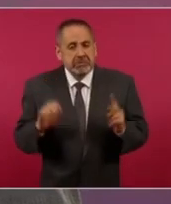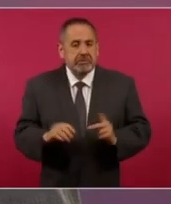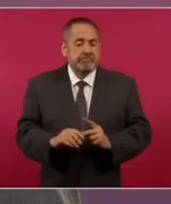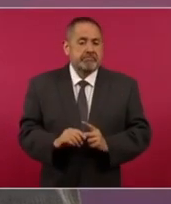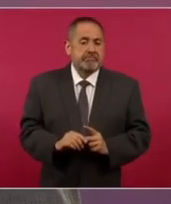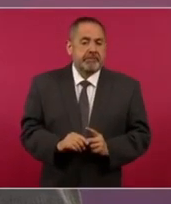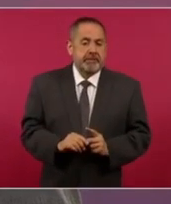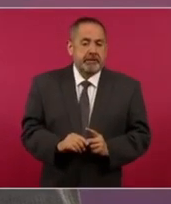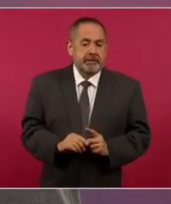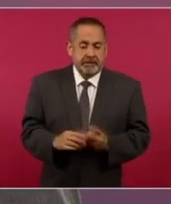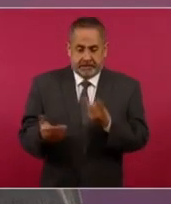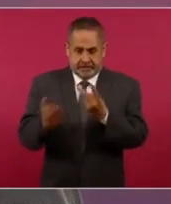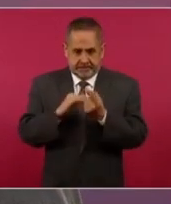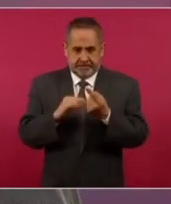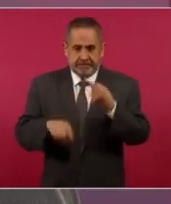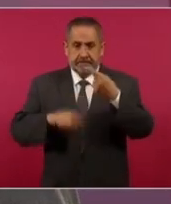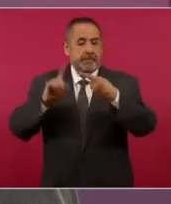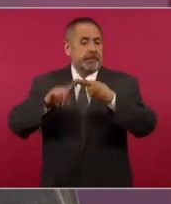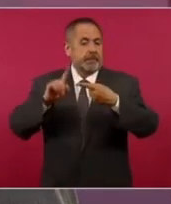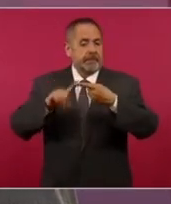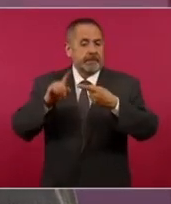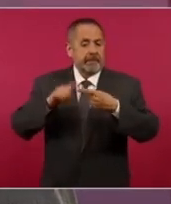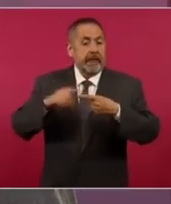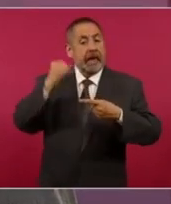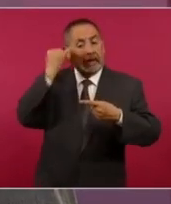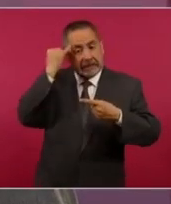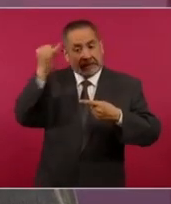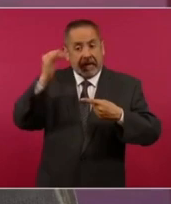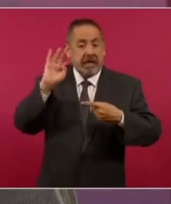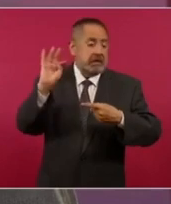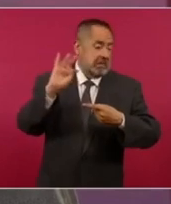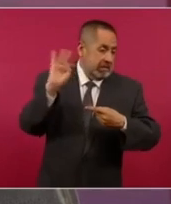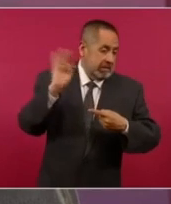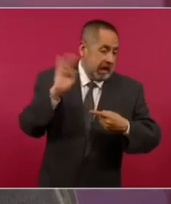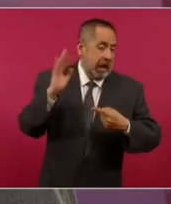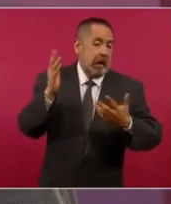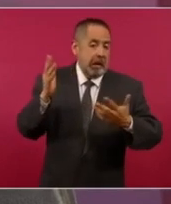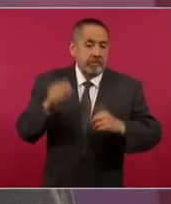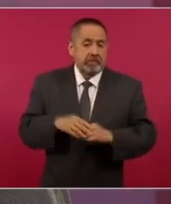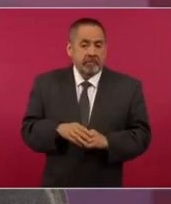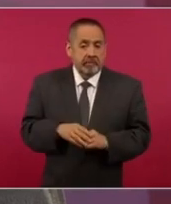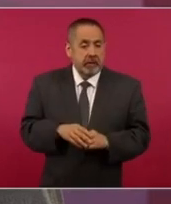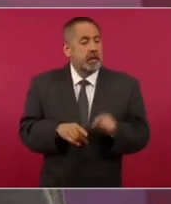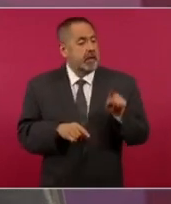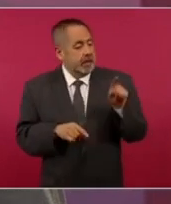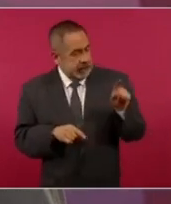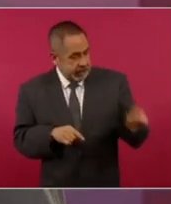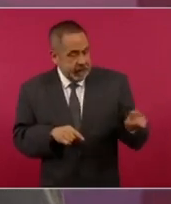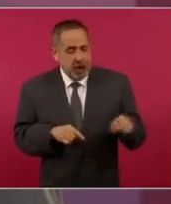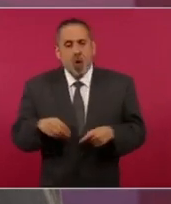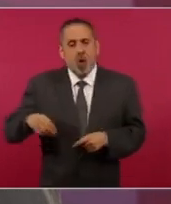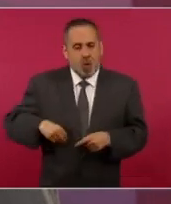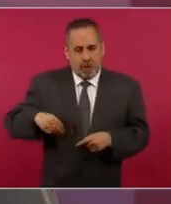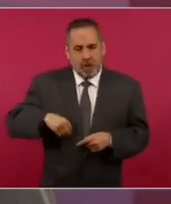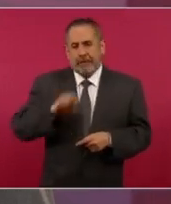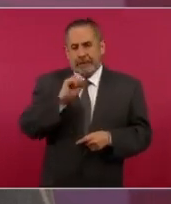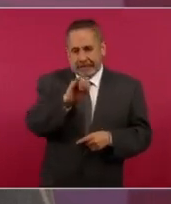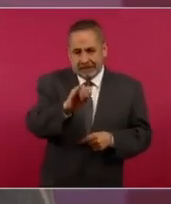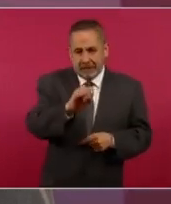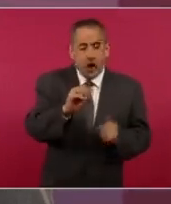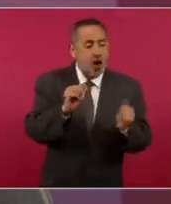Y tres, García Luna responsable,